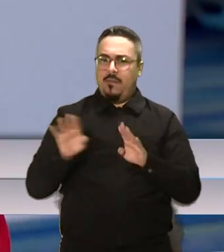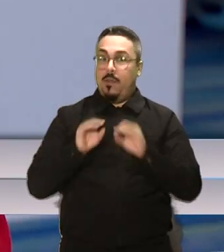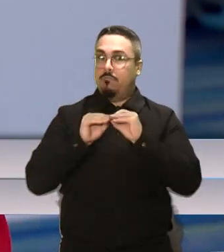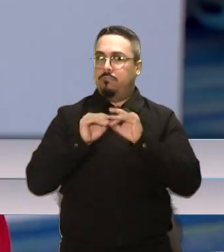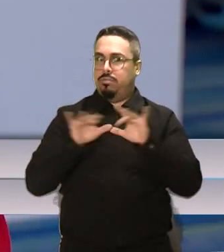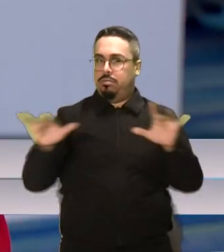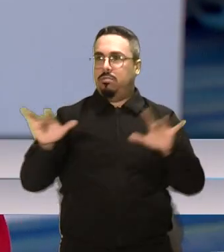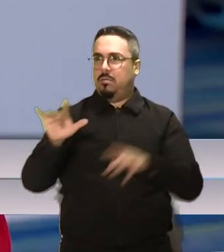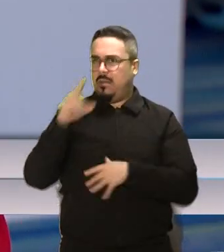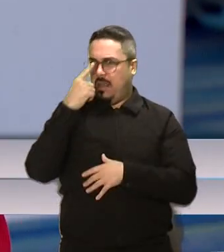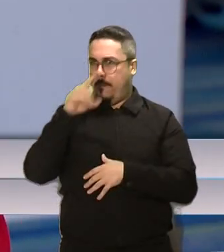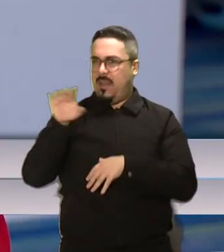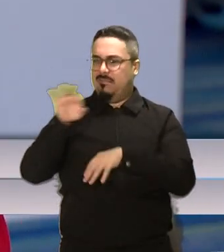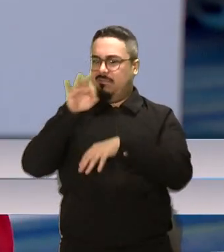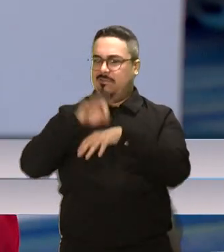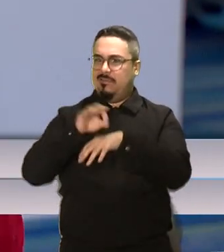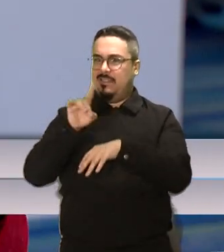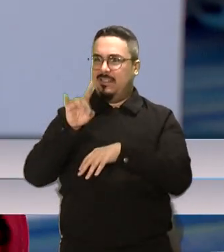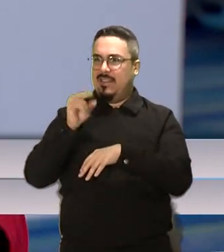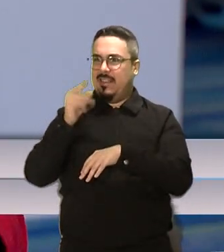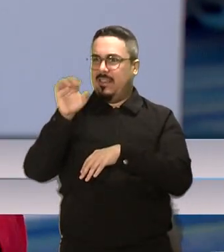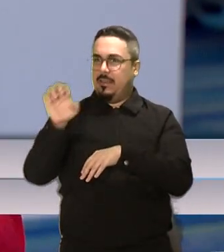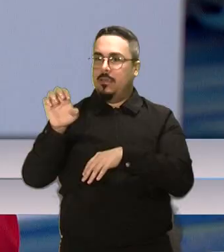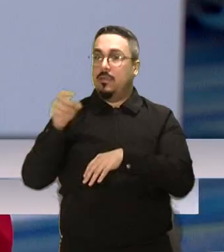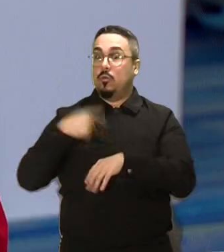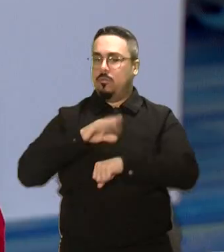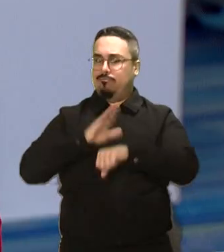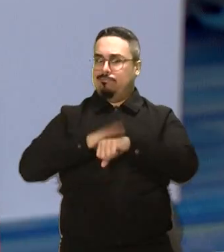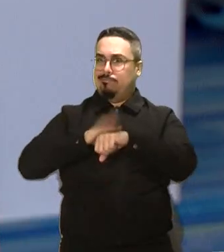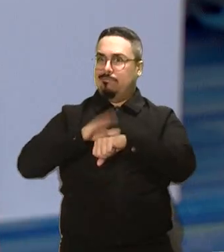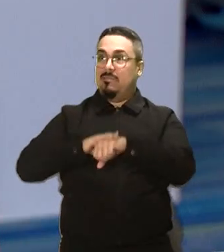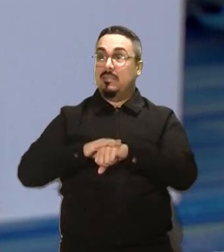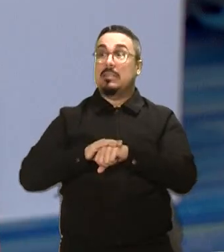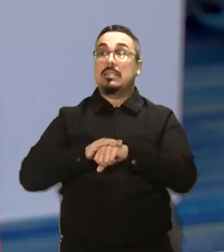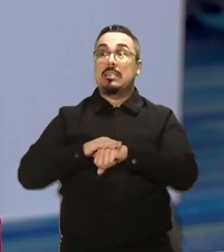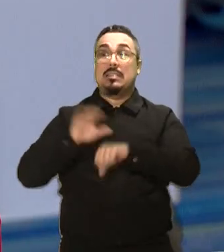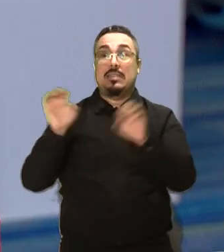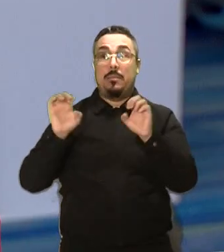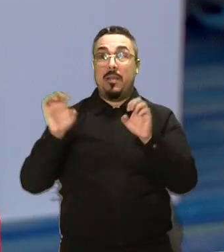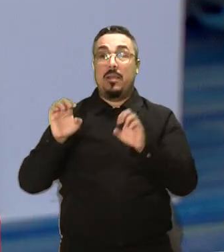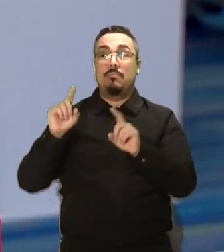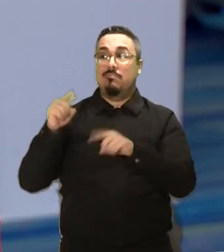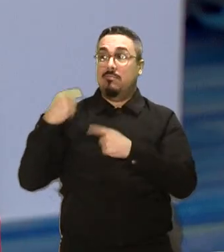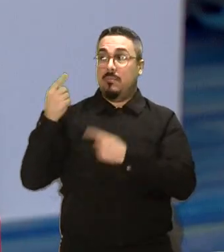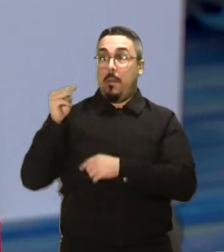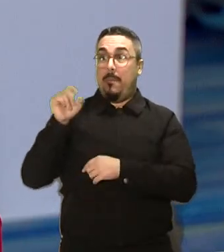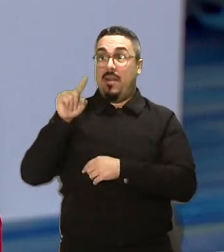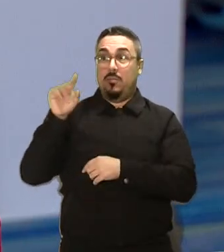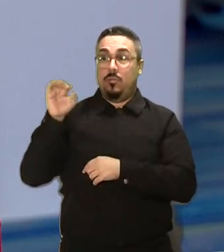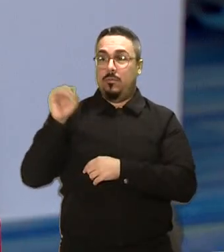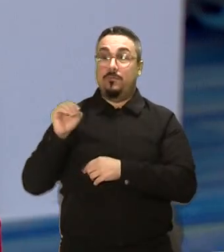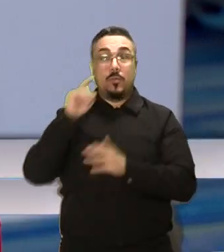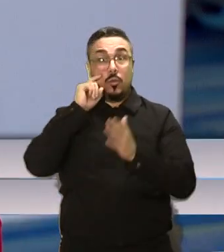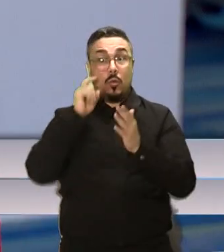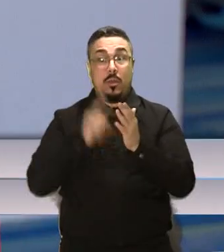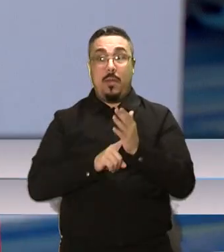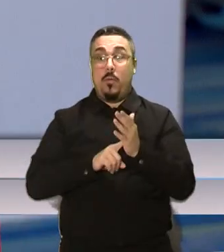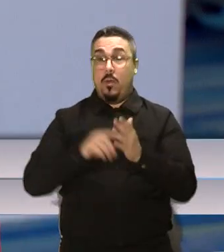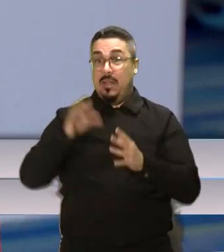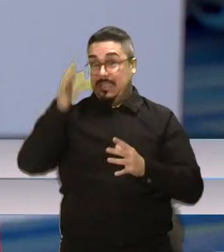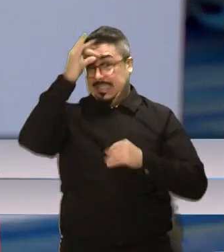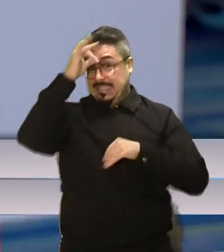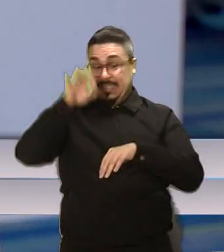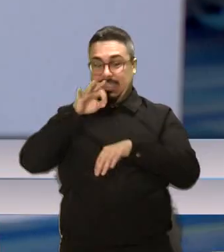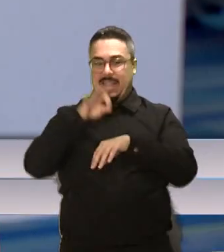tenemos una declaración de epidemia desde marzo y que siempre el dengue es a finales de año cuando vemos que es su temporada de